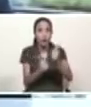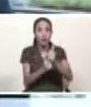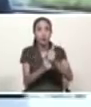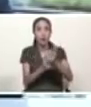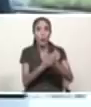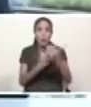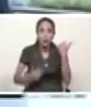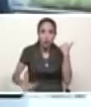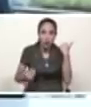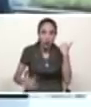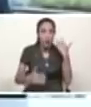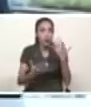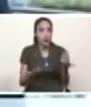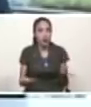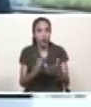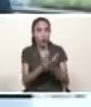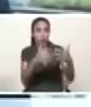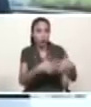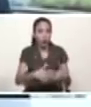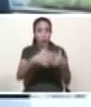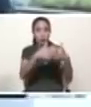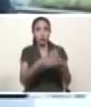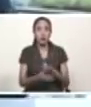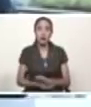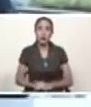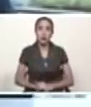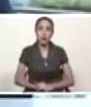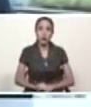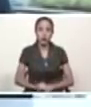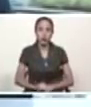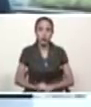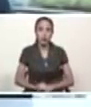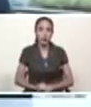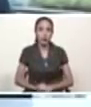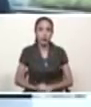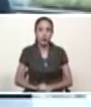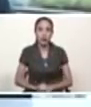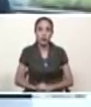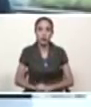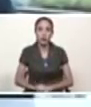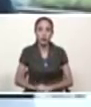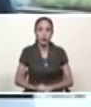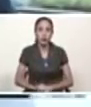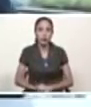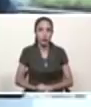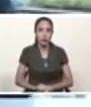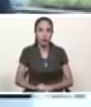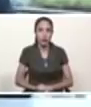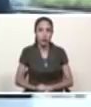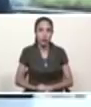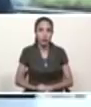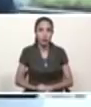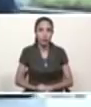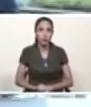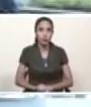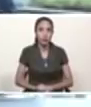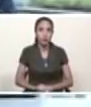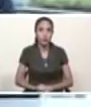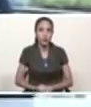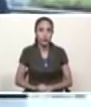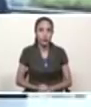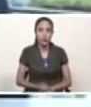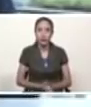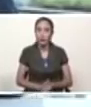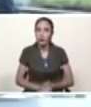unidos norteamérica y del gobierno imperialista de donald trump exigimos respeto respeto a nuestra historia respeto a nuestra